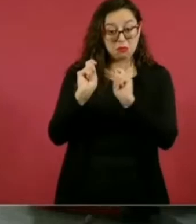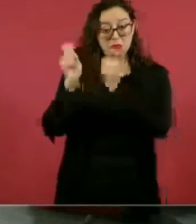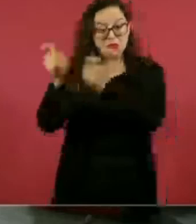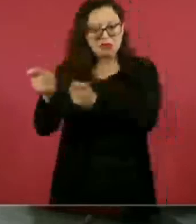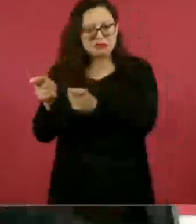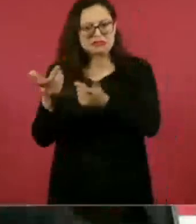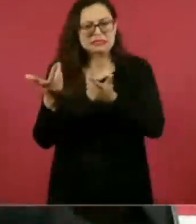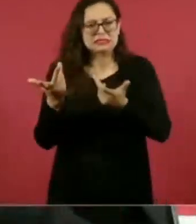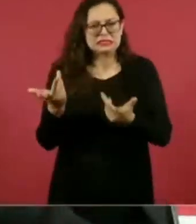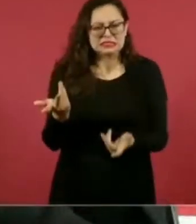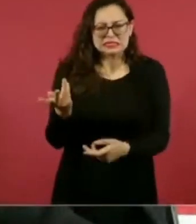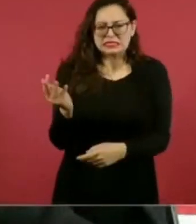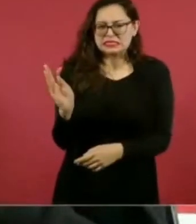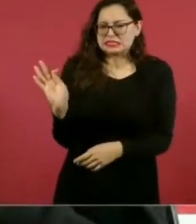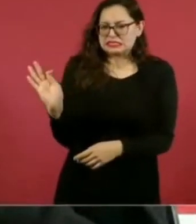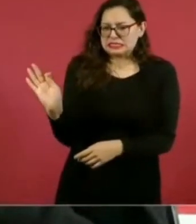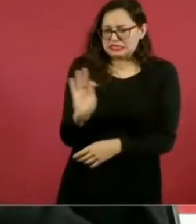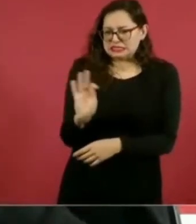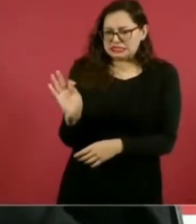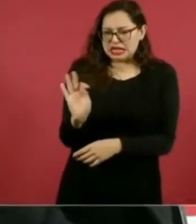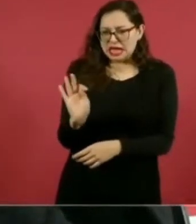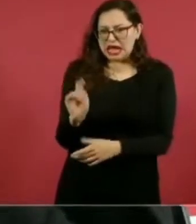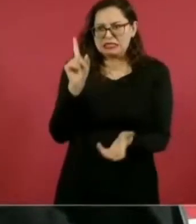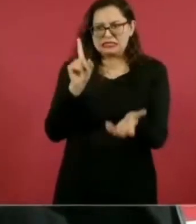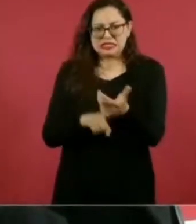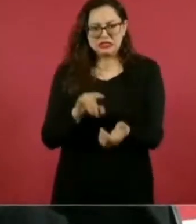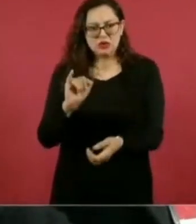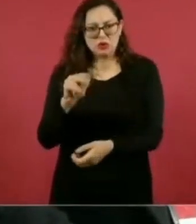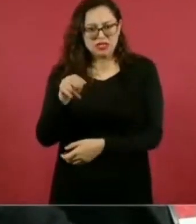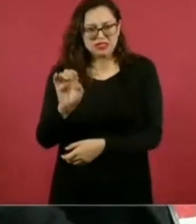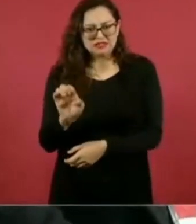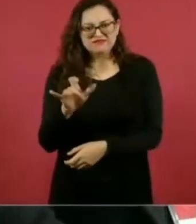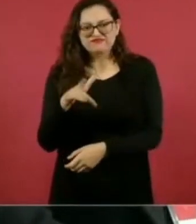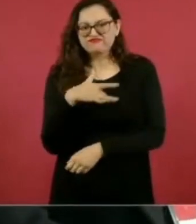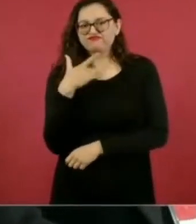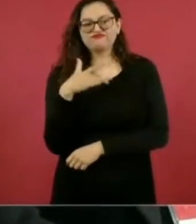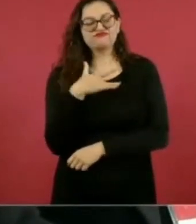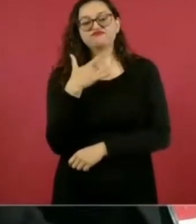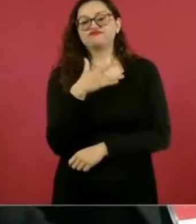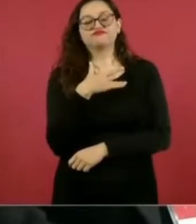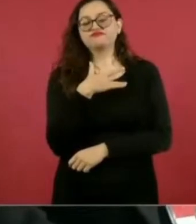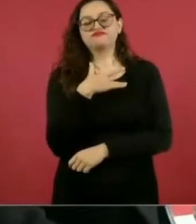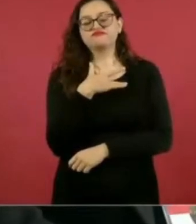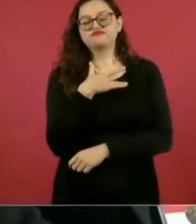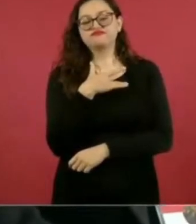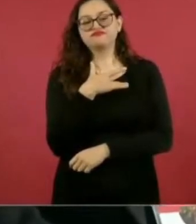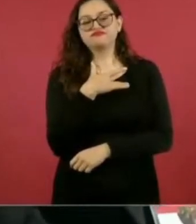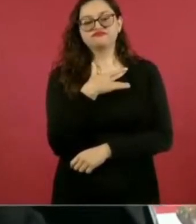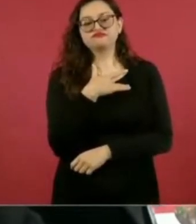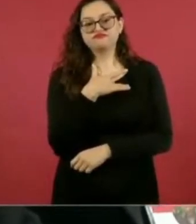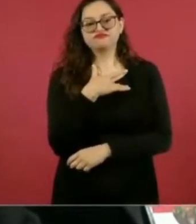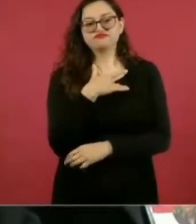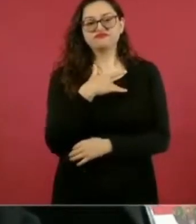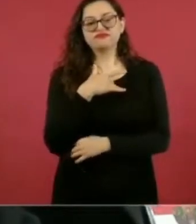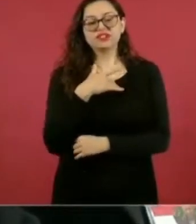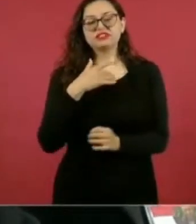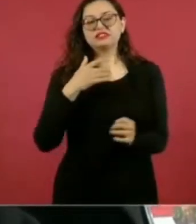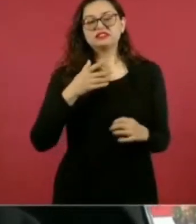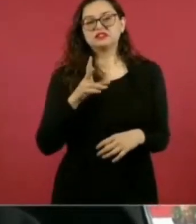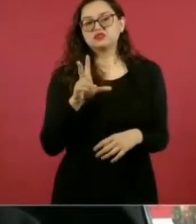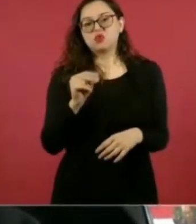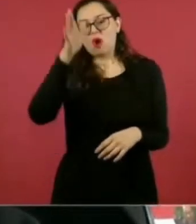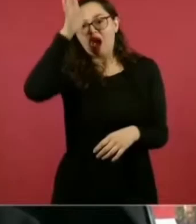riesgo todavía de que haya personas en el INE que no estén de acuerdo con la 4T en meter cuchara para que